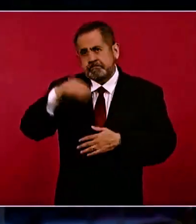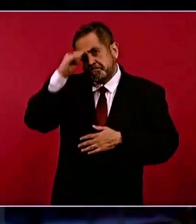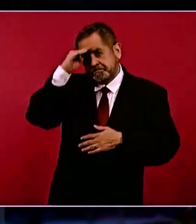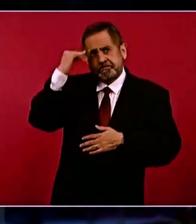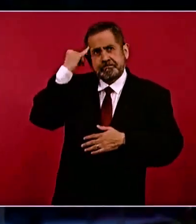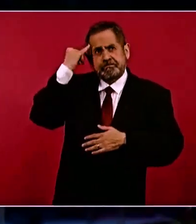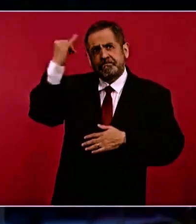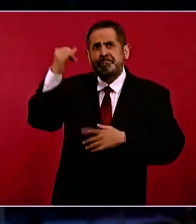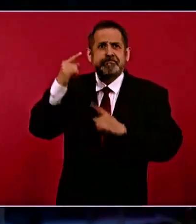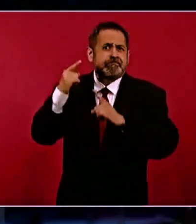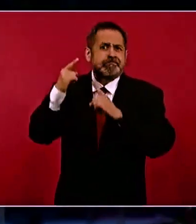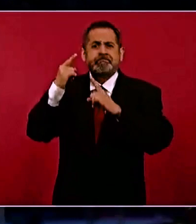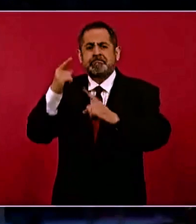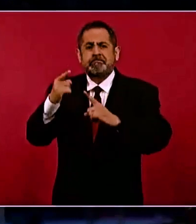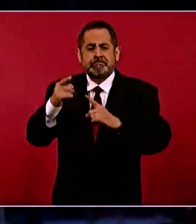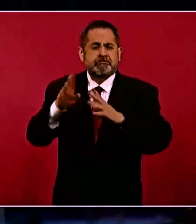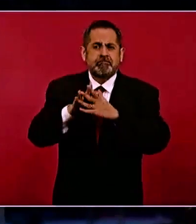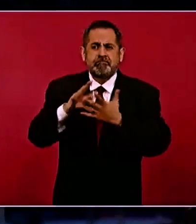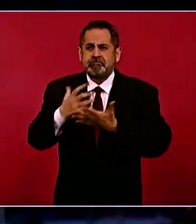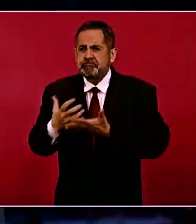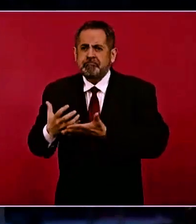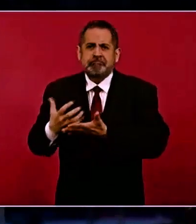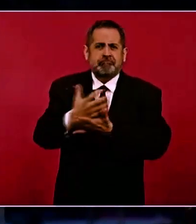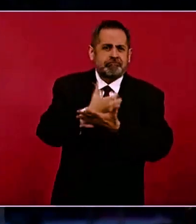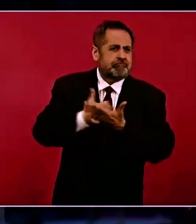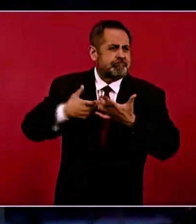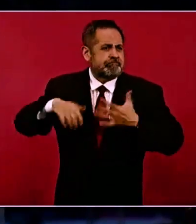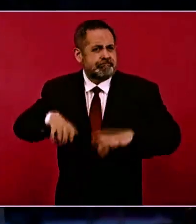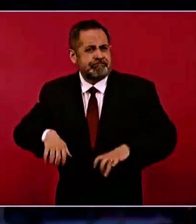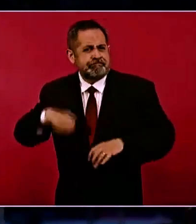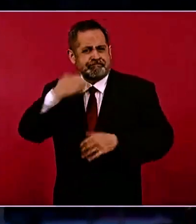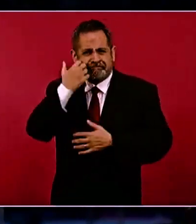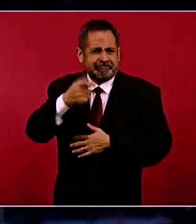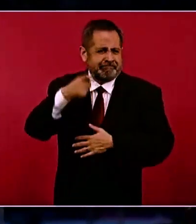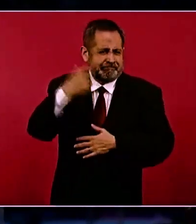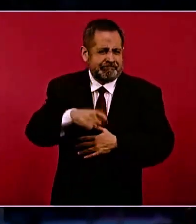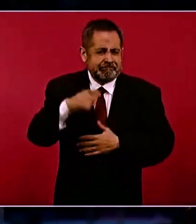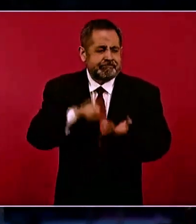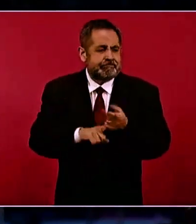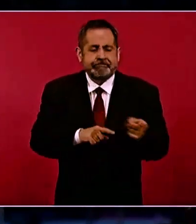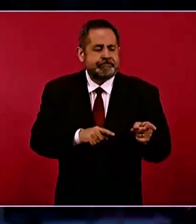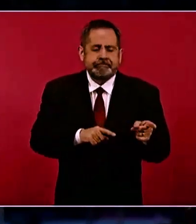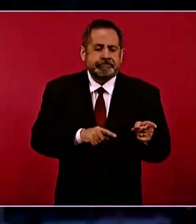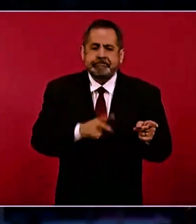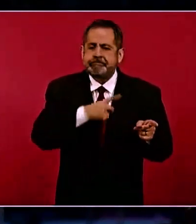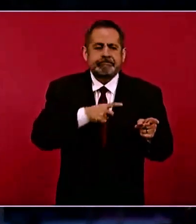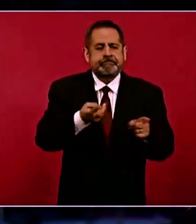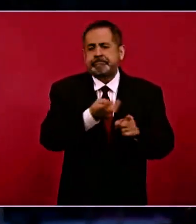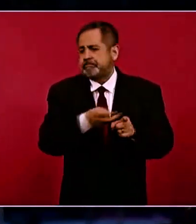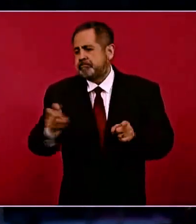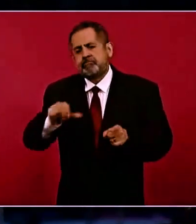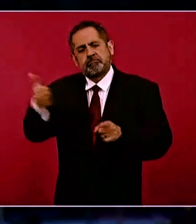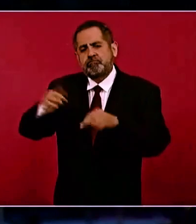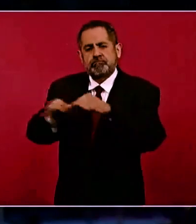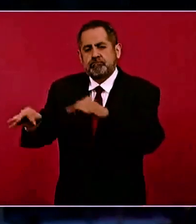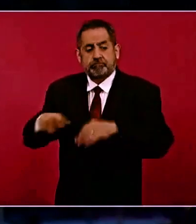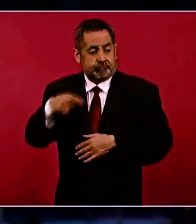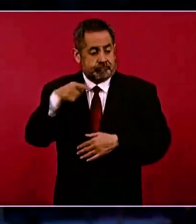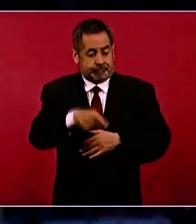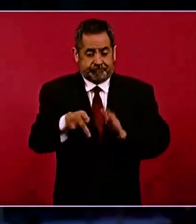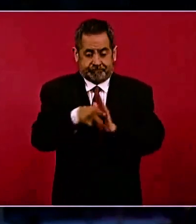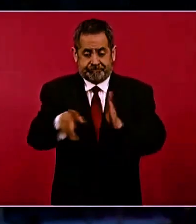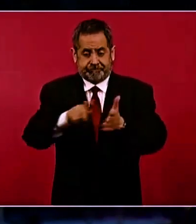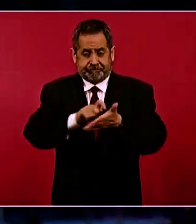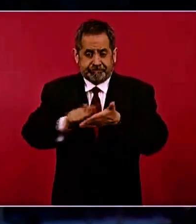de obtener riqueza, de generar riqueza, pues tiene que buscar otra profesión, porque en el periodismo